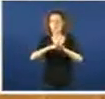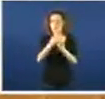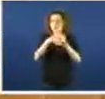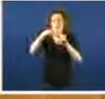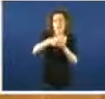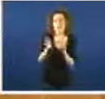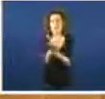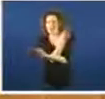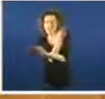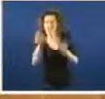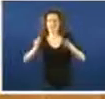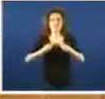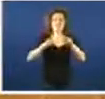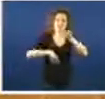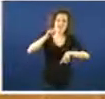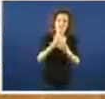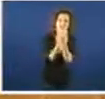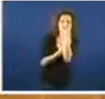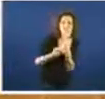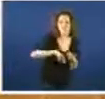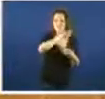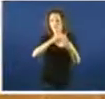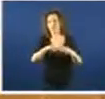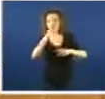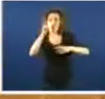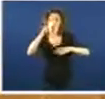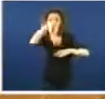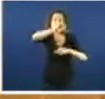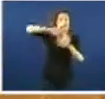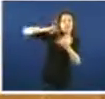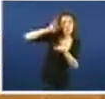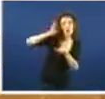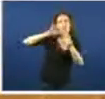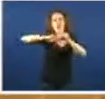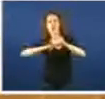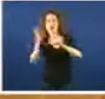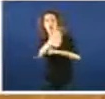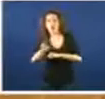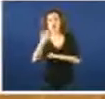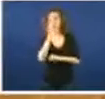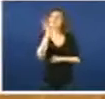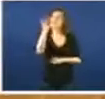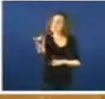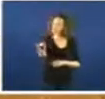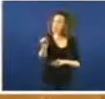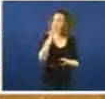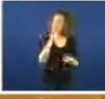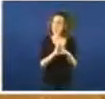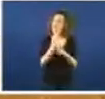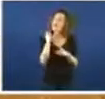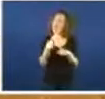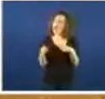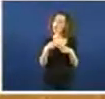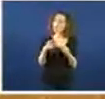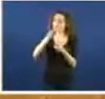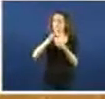factores sociais, económicos, xeográficos, sexistas ou de idade. Porque si hai factores